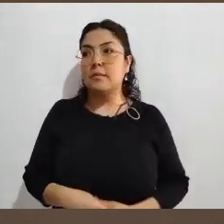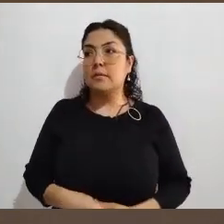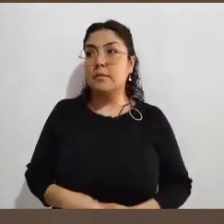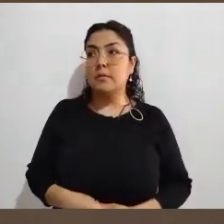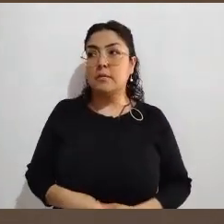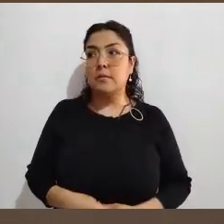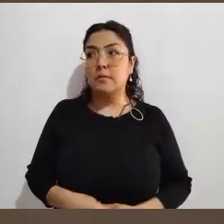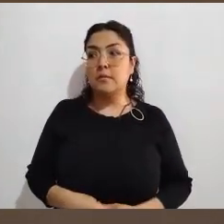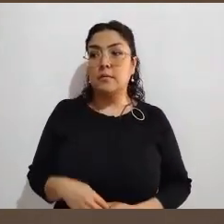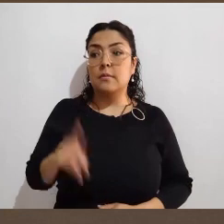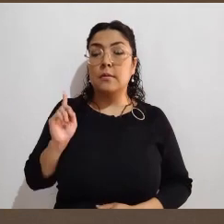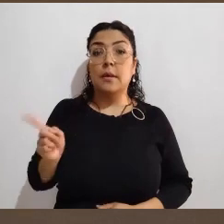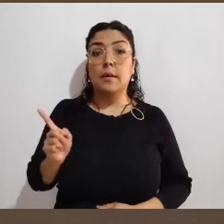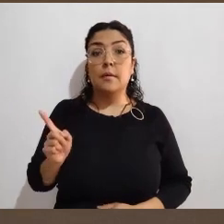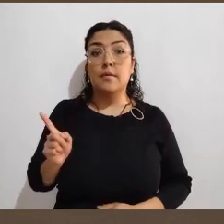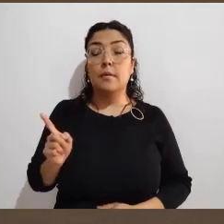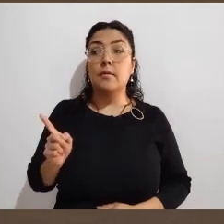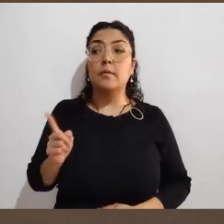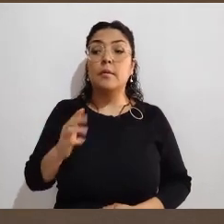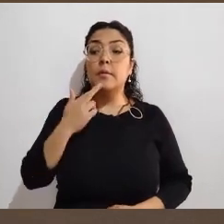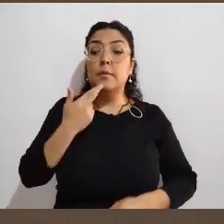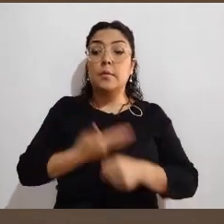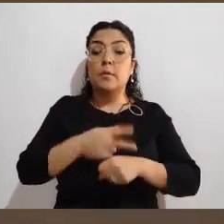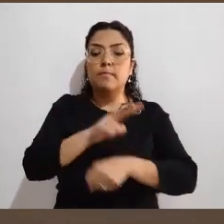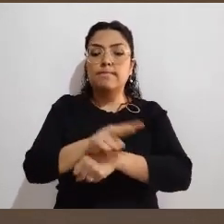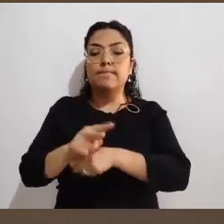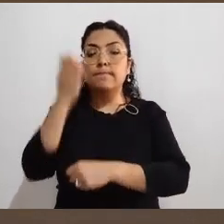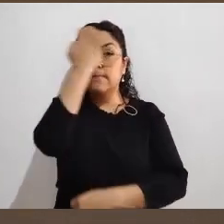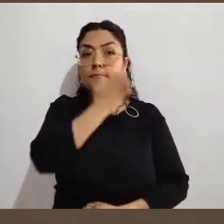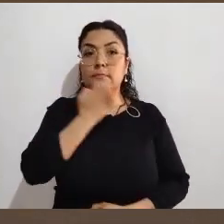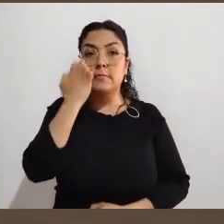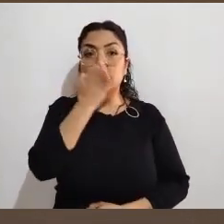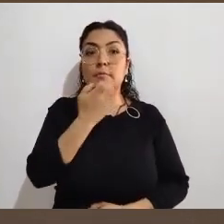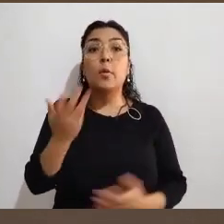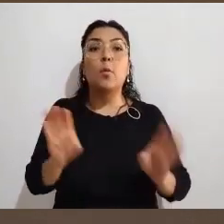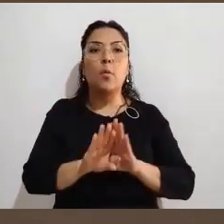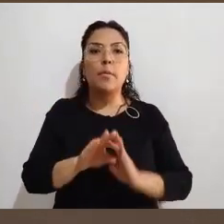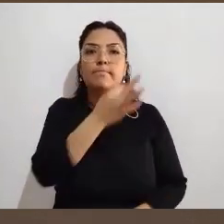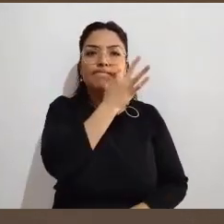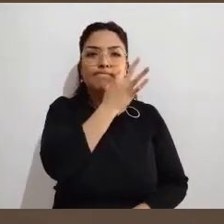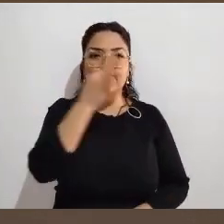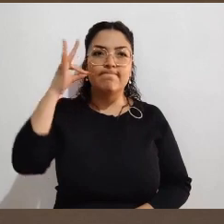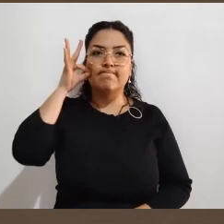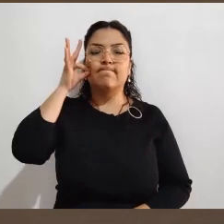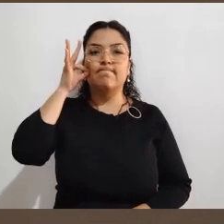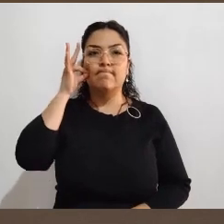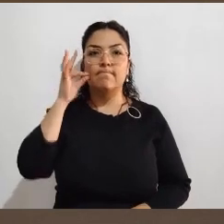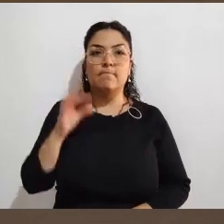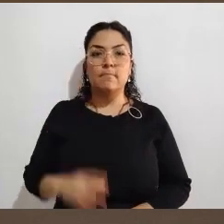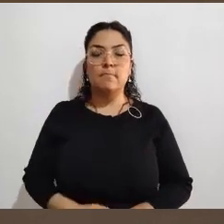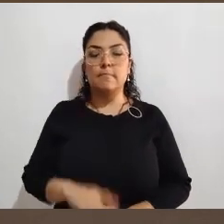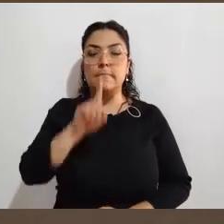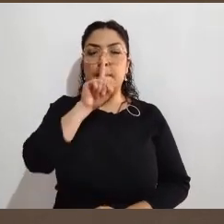observadores son de palo, observan y están en silencio, porque esa es la misión, no interferir con las